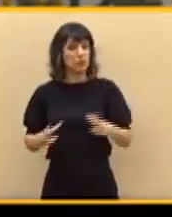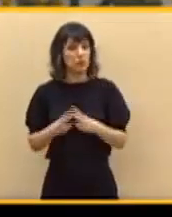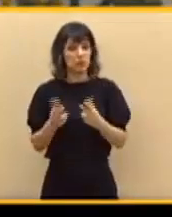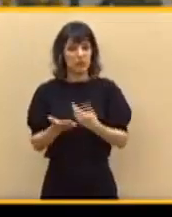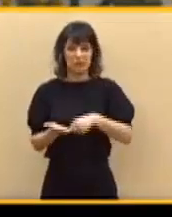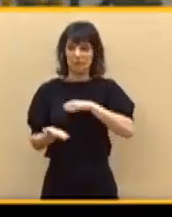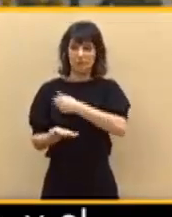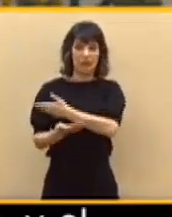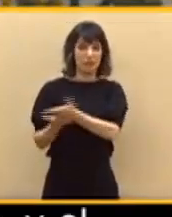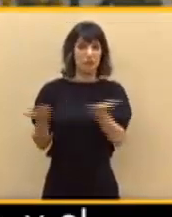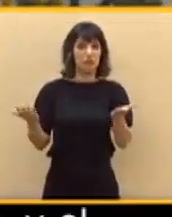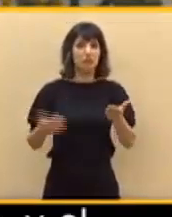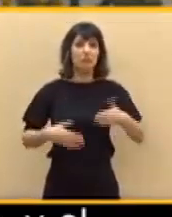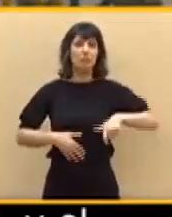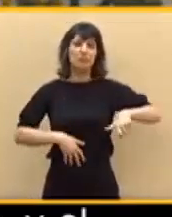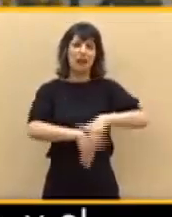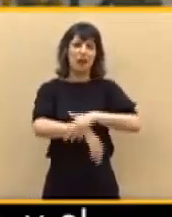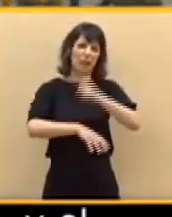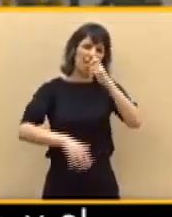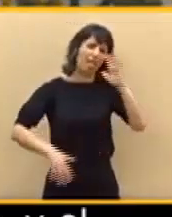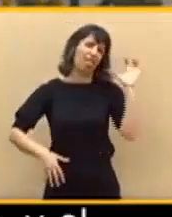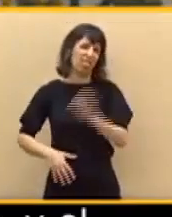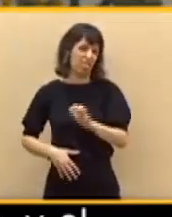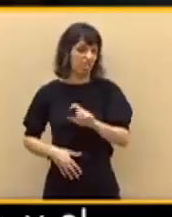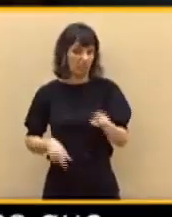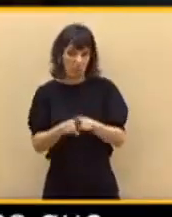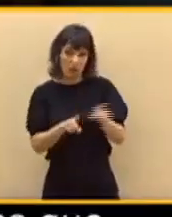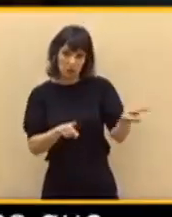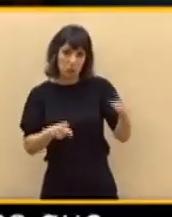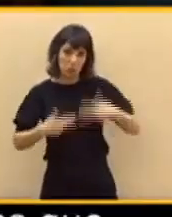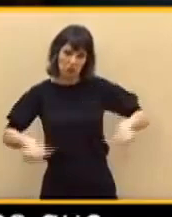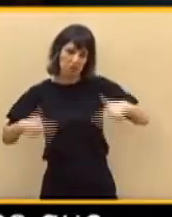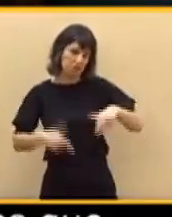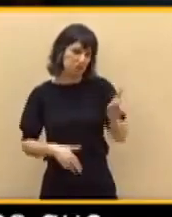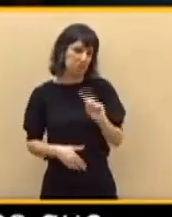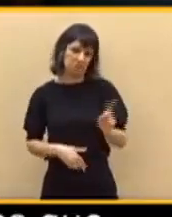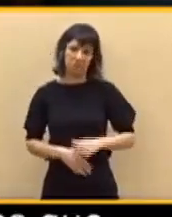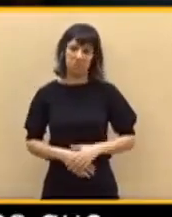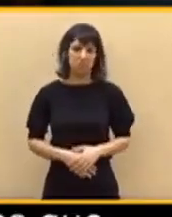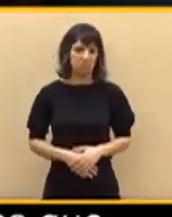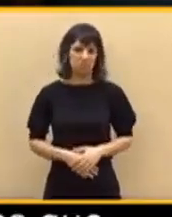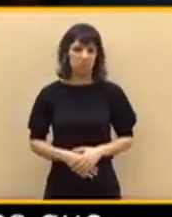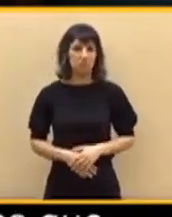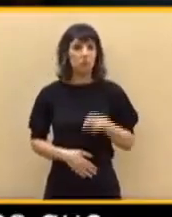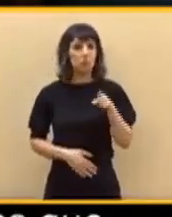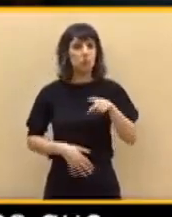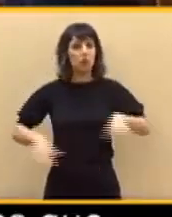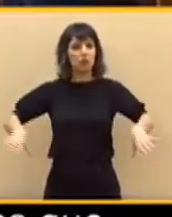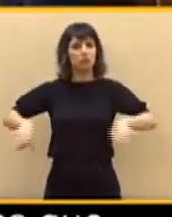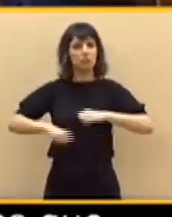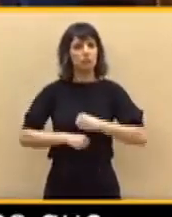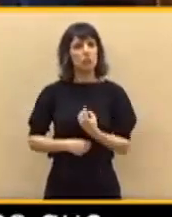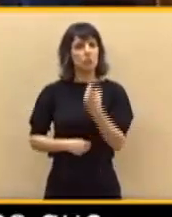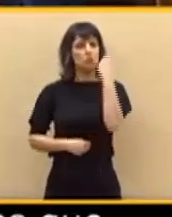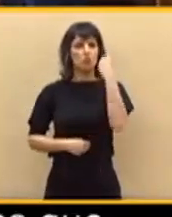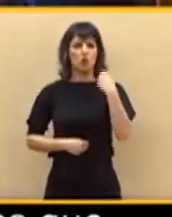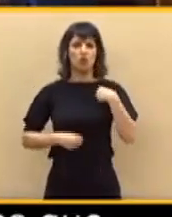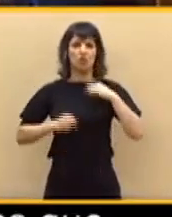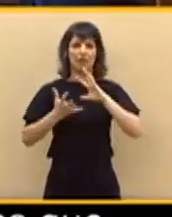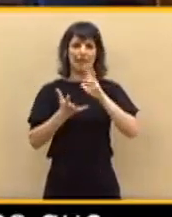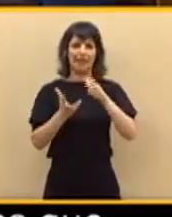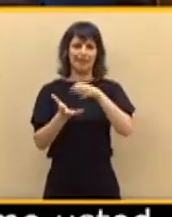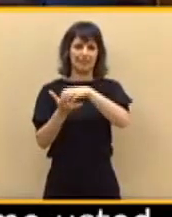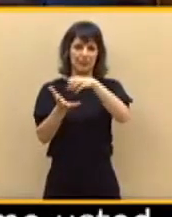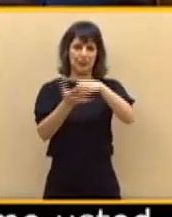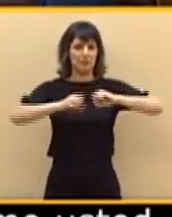gobernantes no se rían de ellos a la cara, como usted hace todos los miércoles. usted asumió el mando único de las residencias de mayores, es